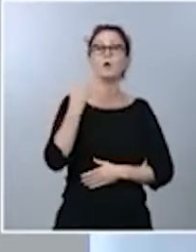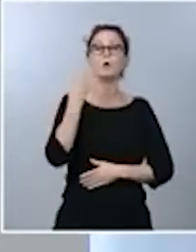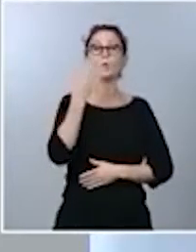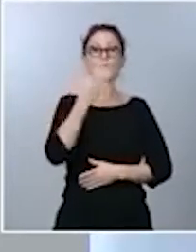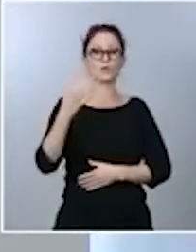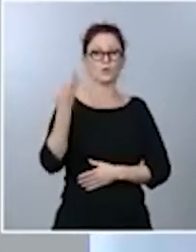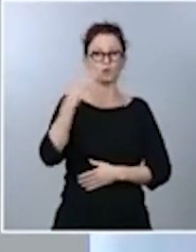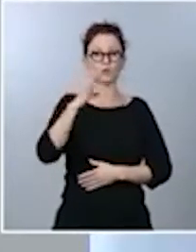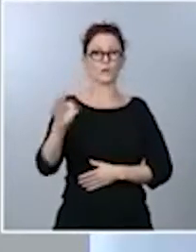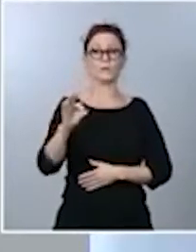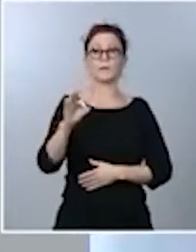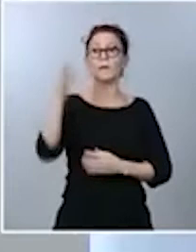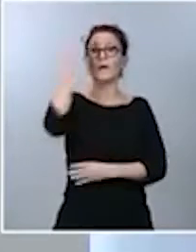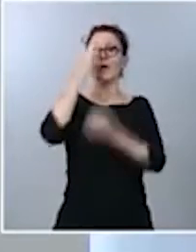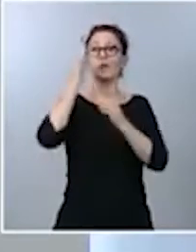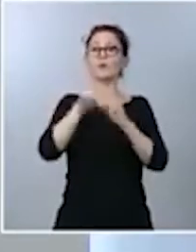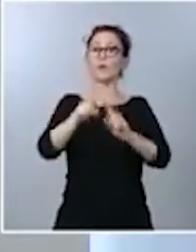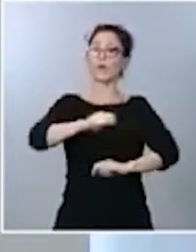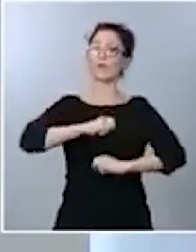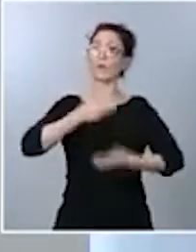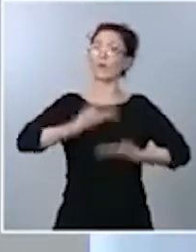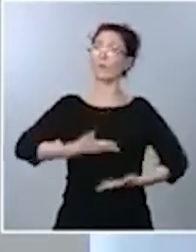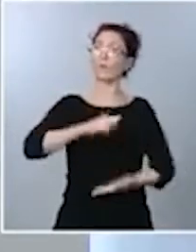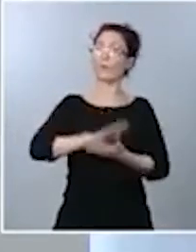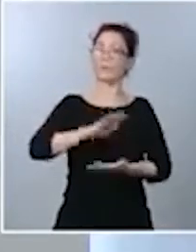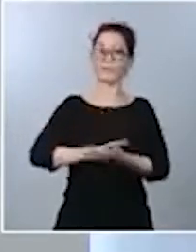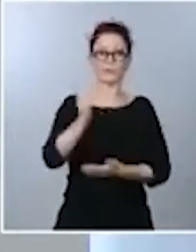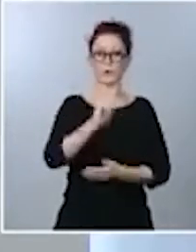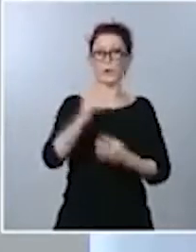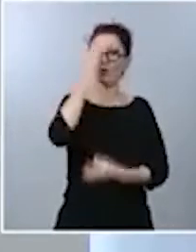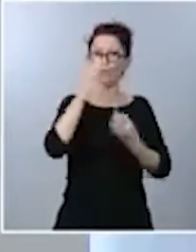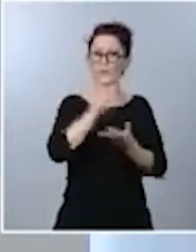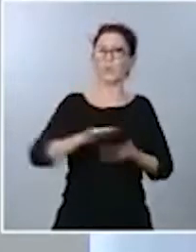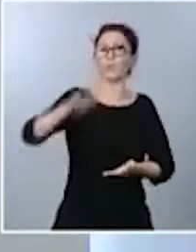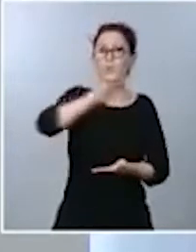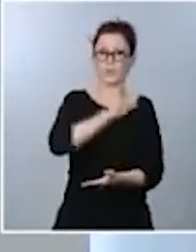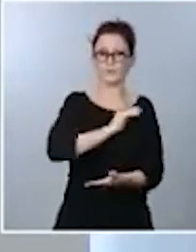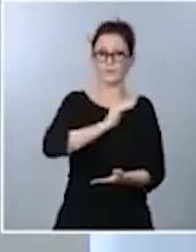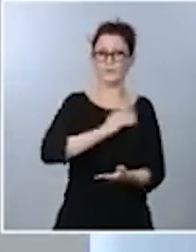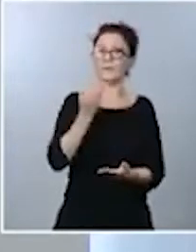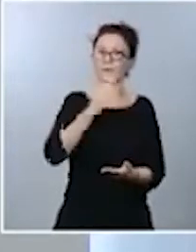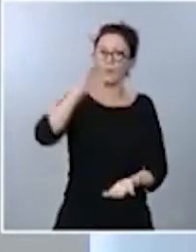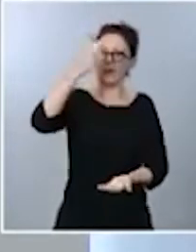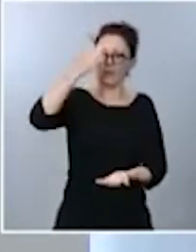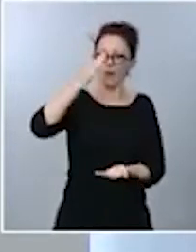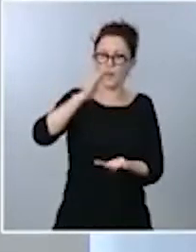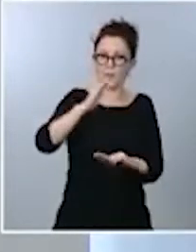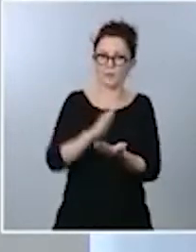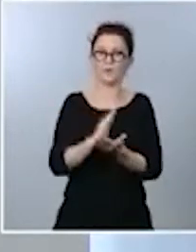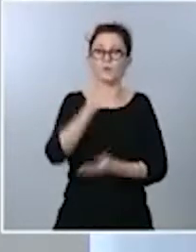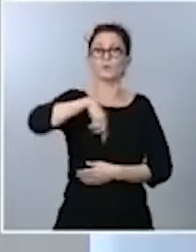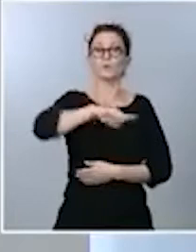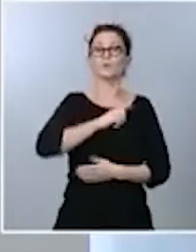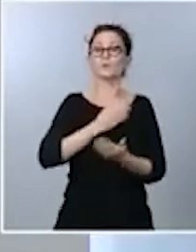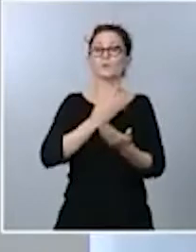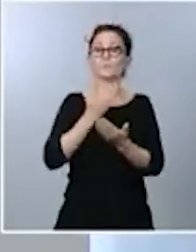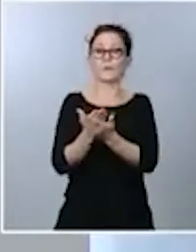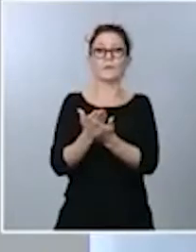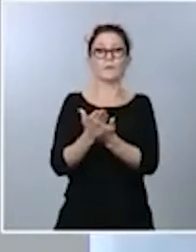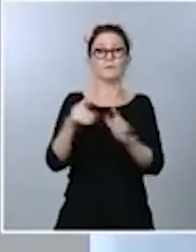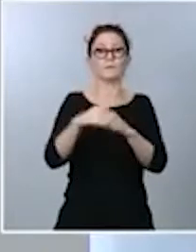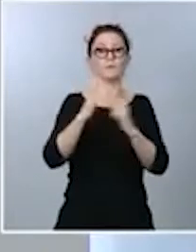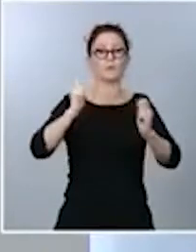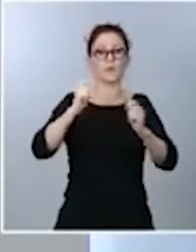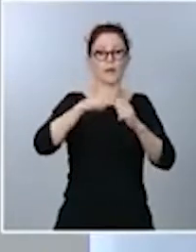un dato tranquilizador, esto es un dato alto que hay que seguir bajando. Nosotros no vamos a pedir la prórroga del estado de alarma. Hoy